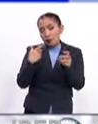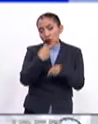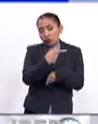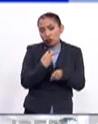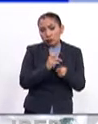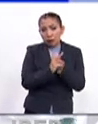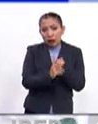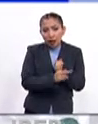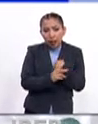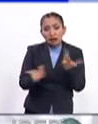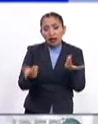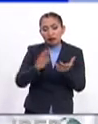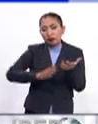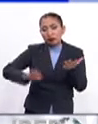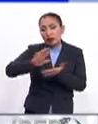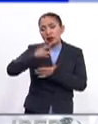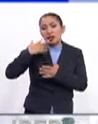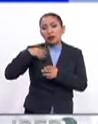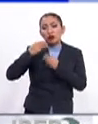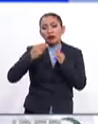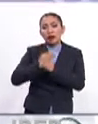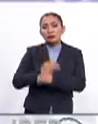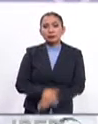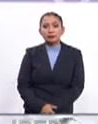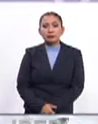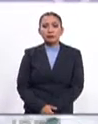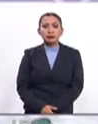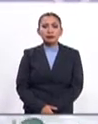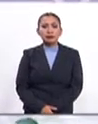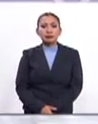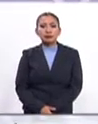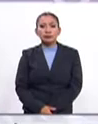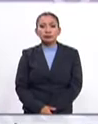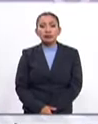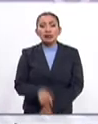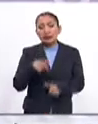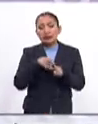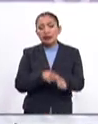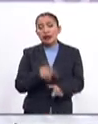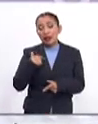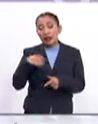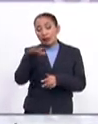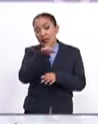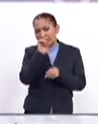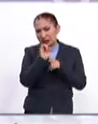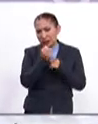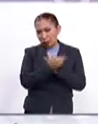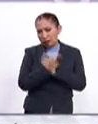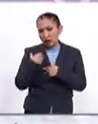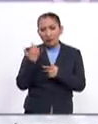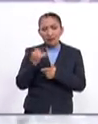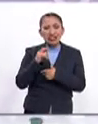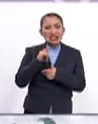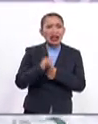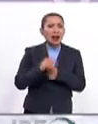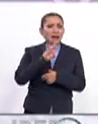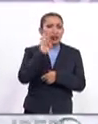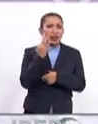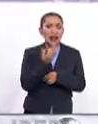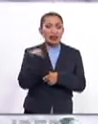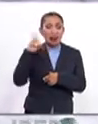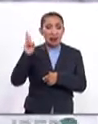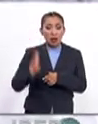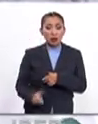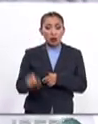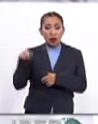bilaterales, hemisféricos y globales. Y la historia continúa y es que en medio de esta situación, el fiscal general de Venezuela, Tarek